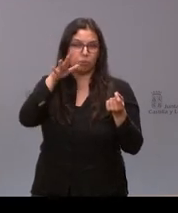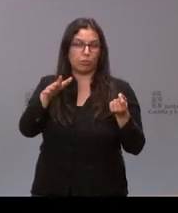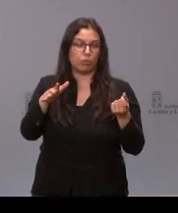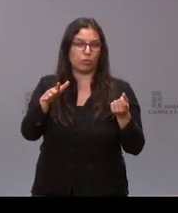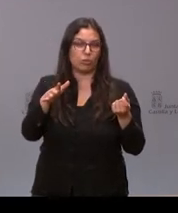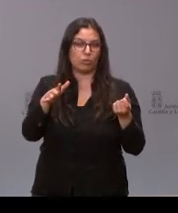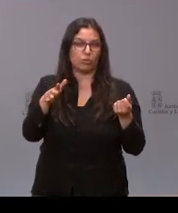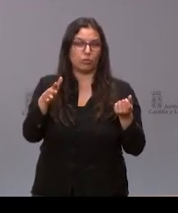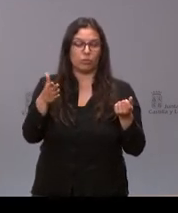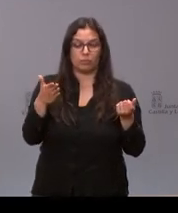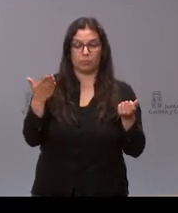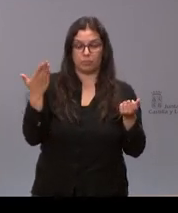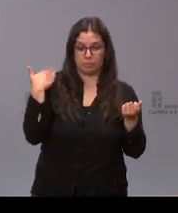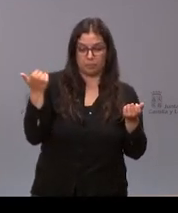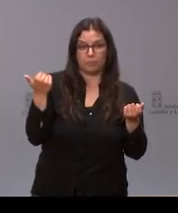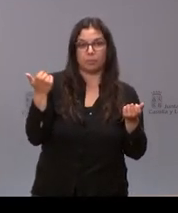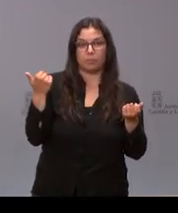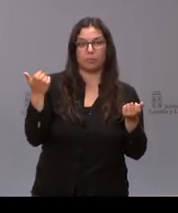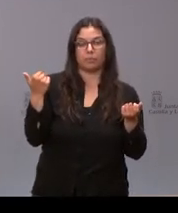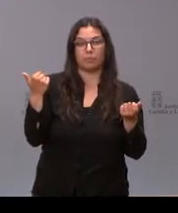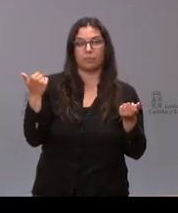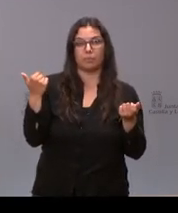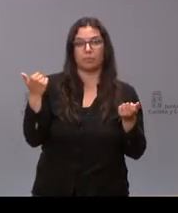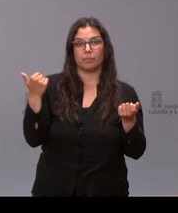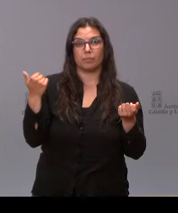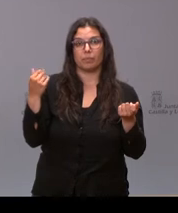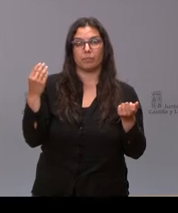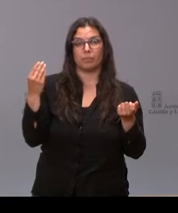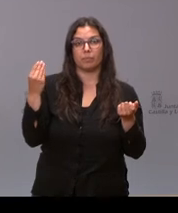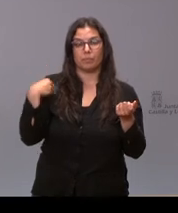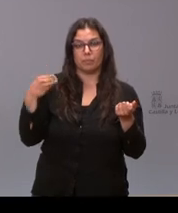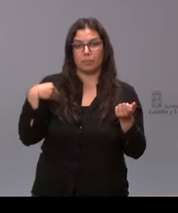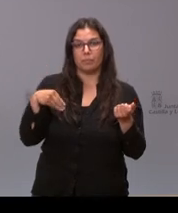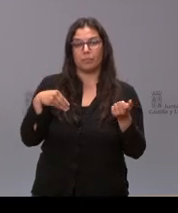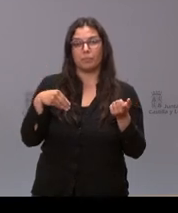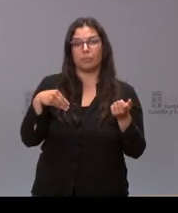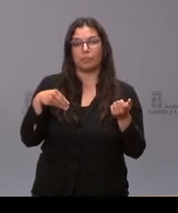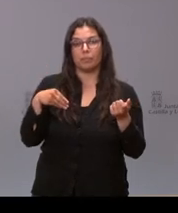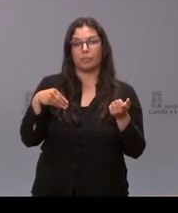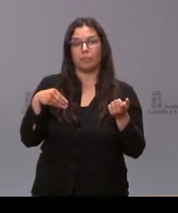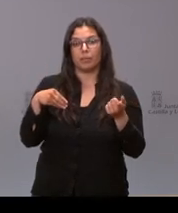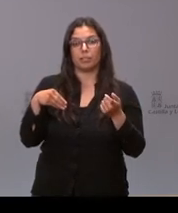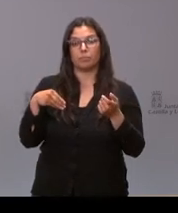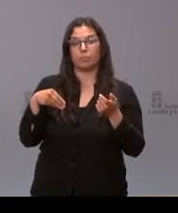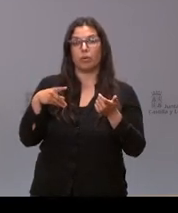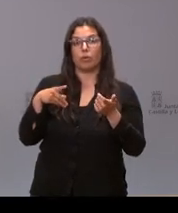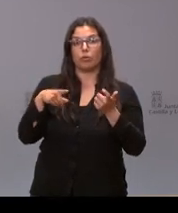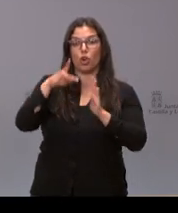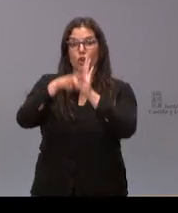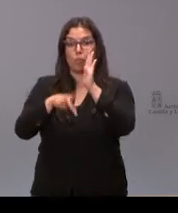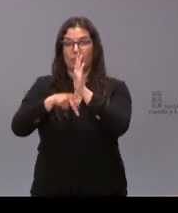del rechazo que tuvo la reposición la vuelta al al estatus anterior y